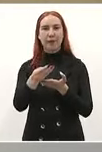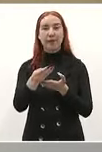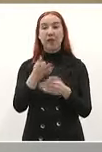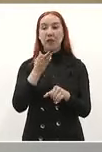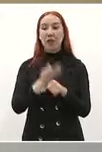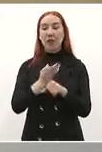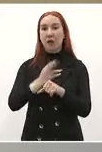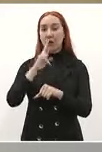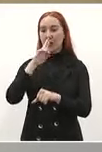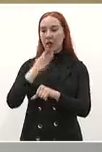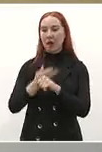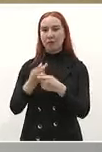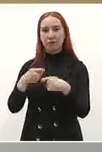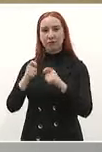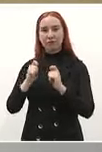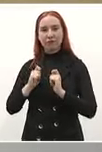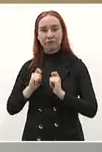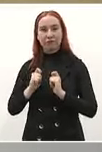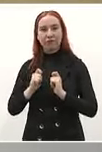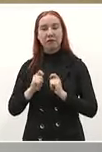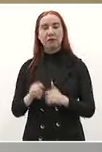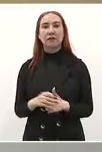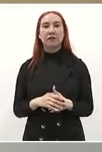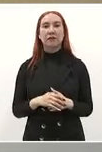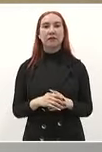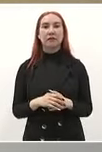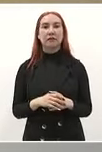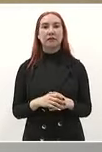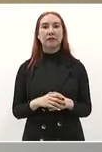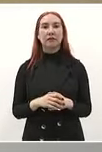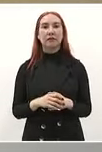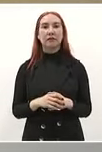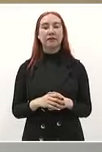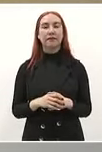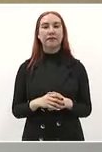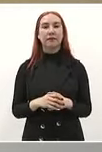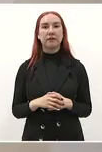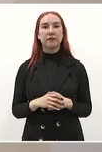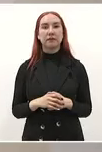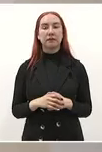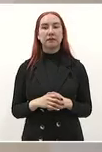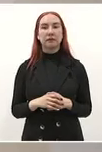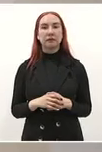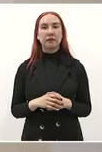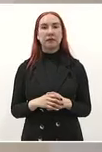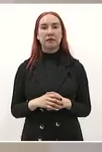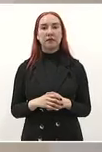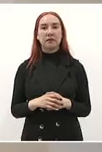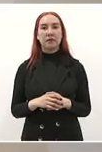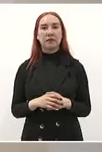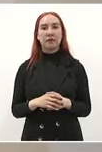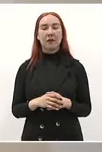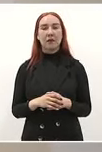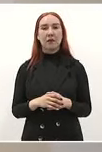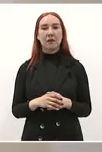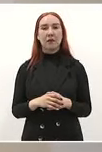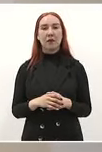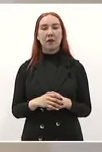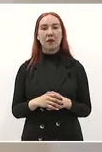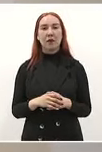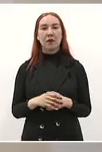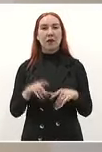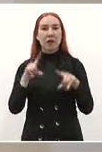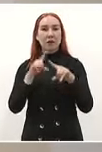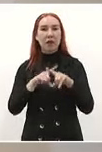el dato para que siembren 72 mil